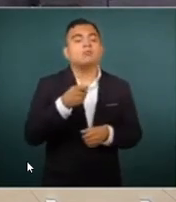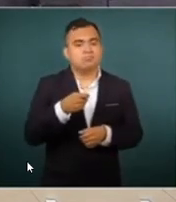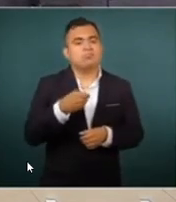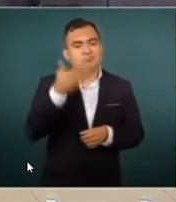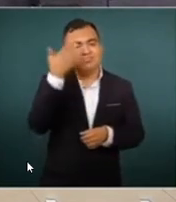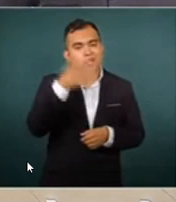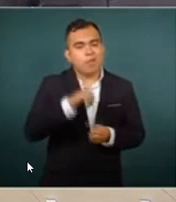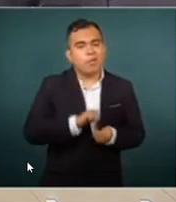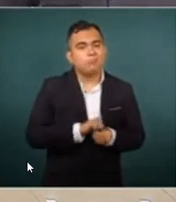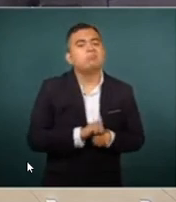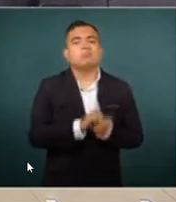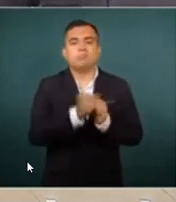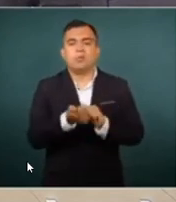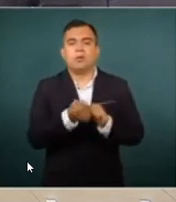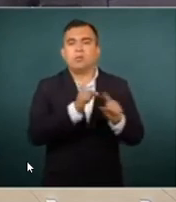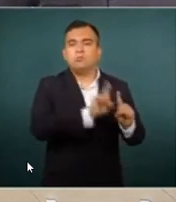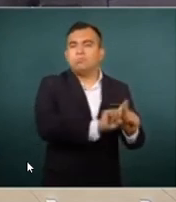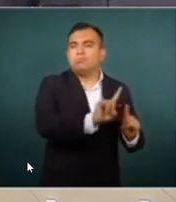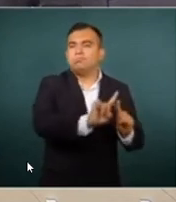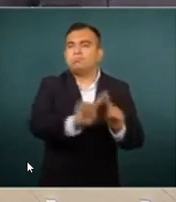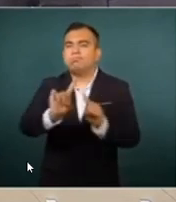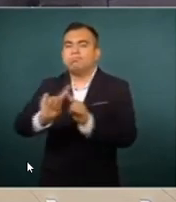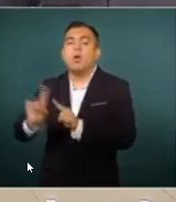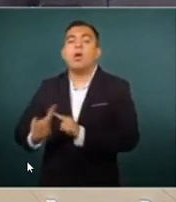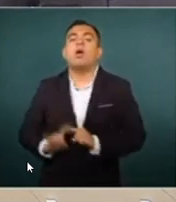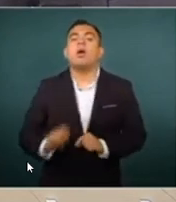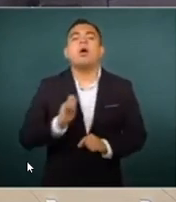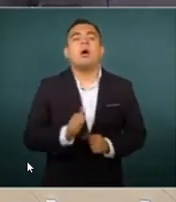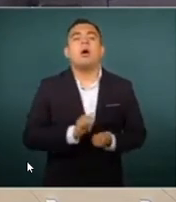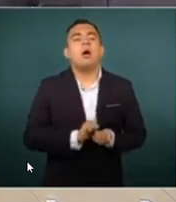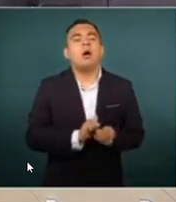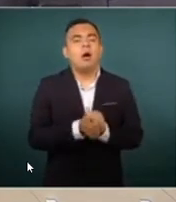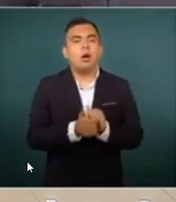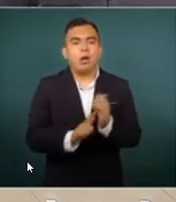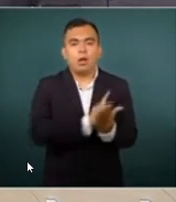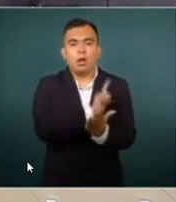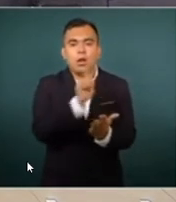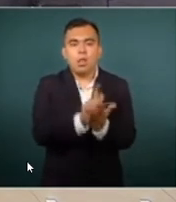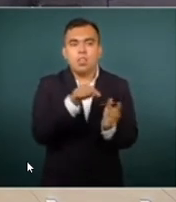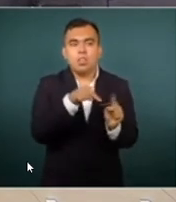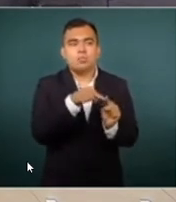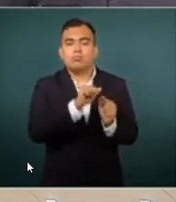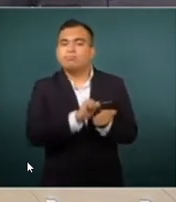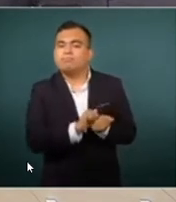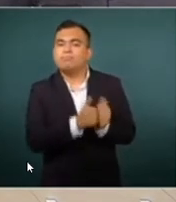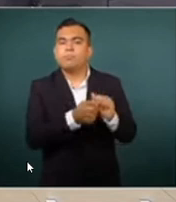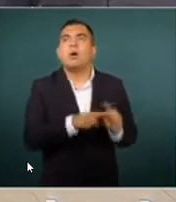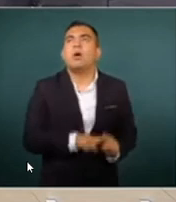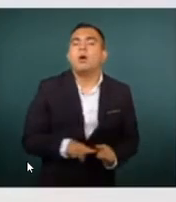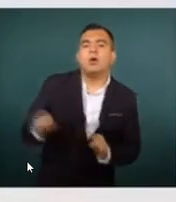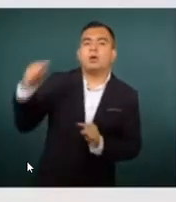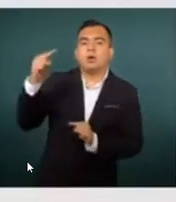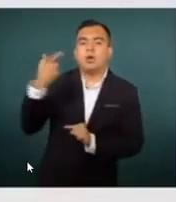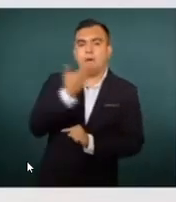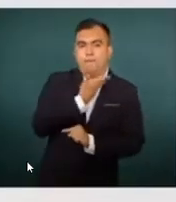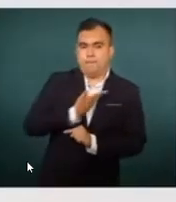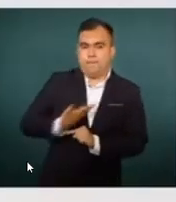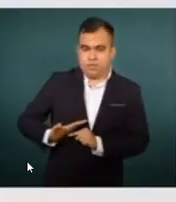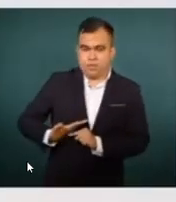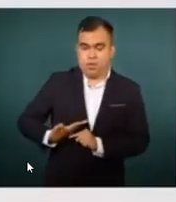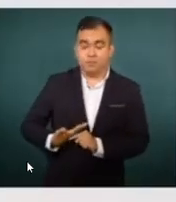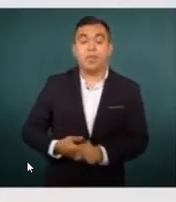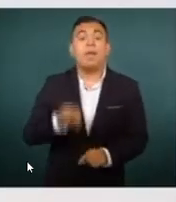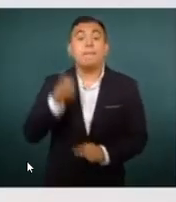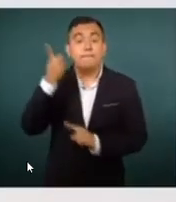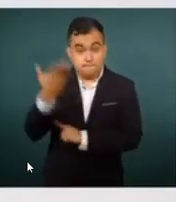representación en aras de someter al poder legislativo a los dictados del Ejecutivo. Por su parte, el presidente de la